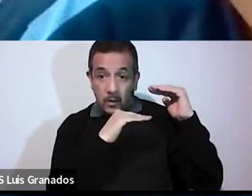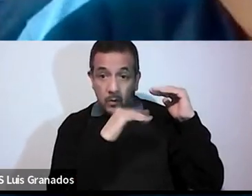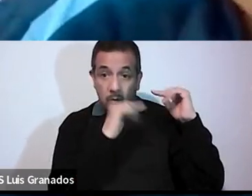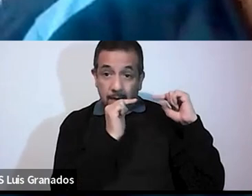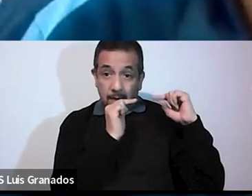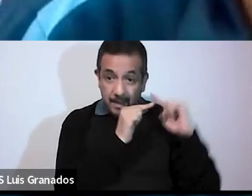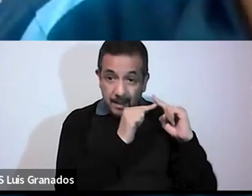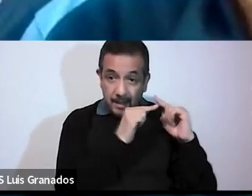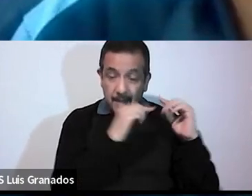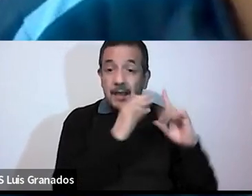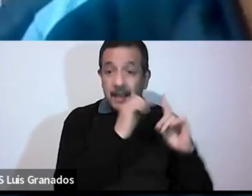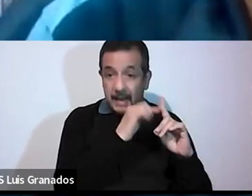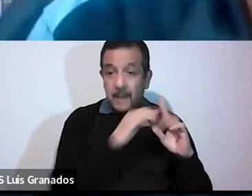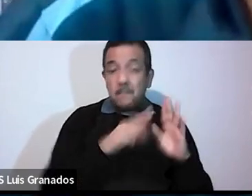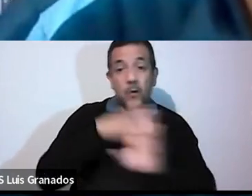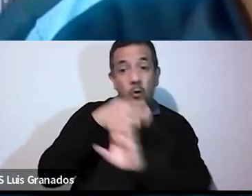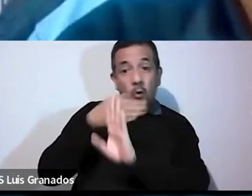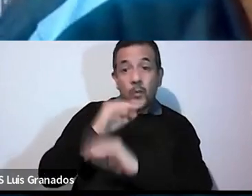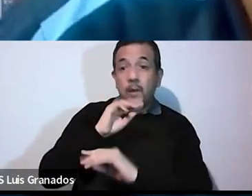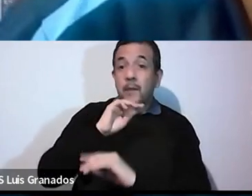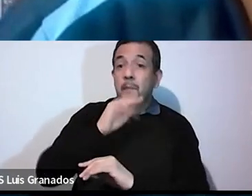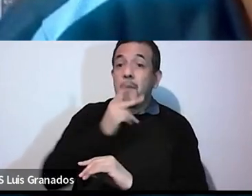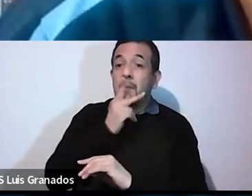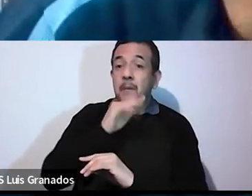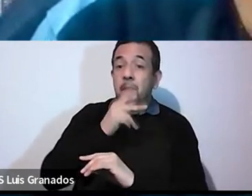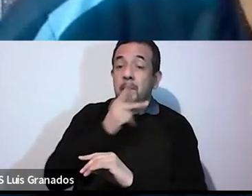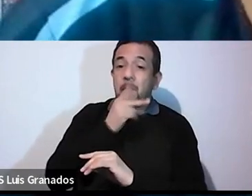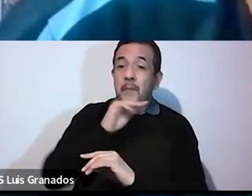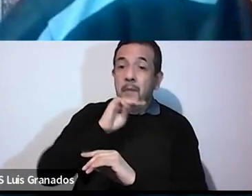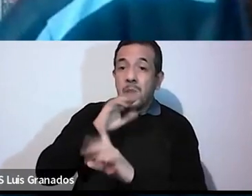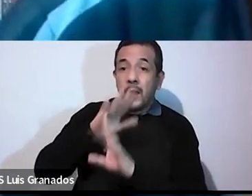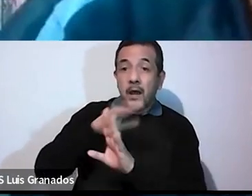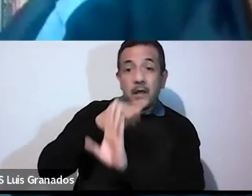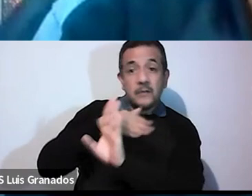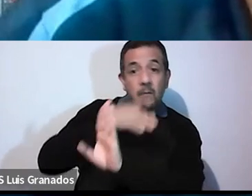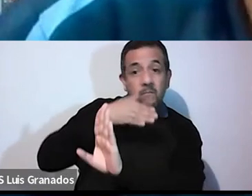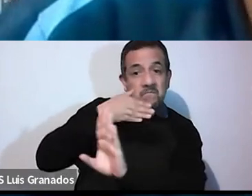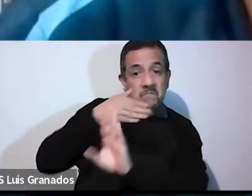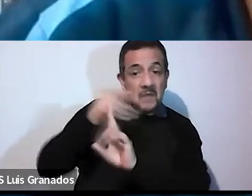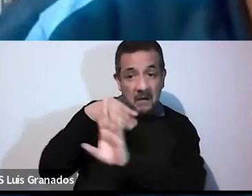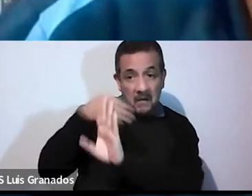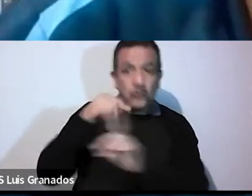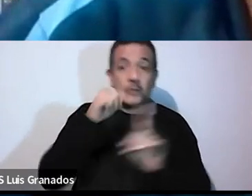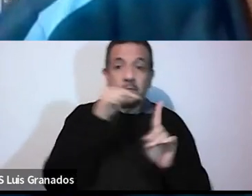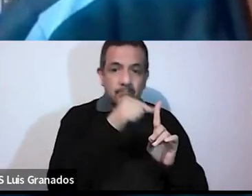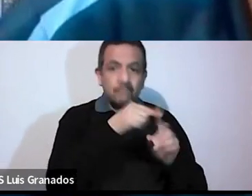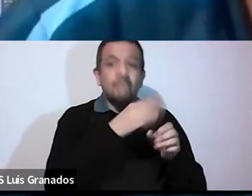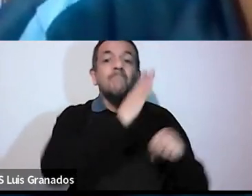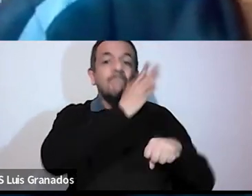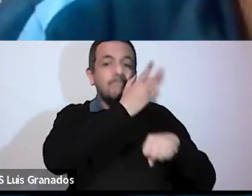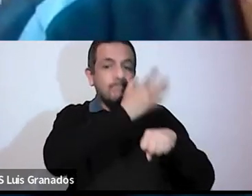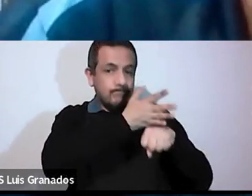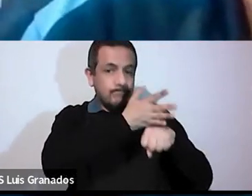recíproco, de igual grado a la transgresión que se cometió. Esa era un poco, ¿verdad?, la lógica de aquel